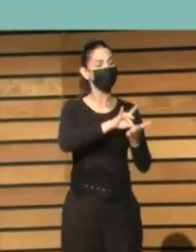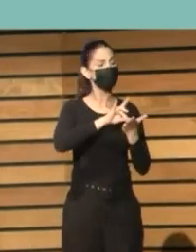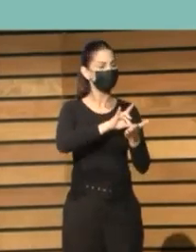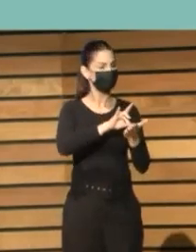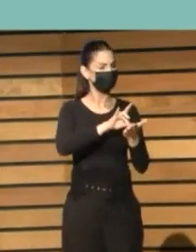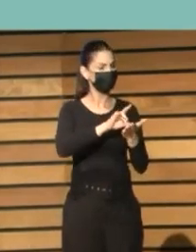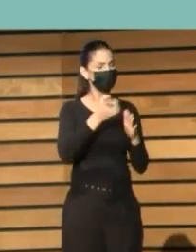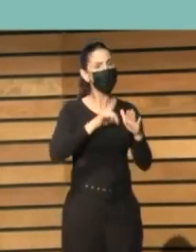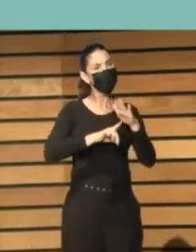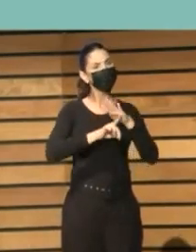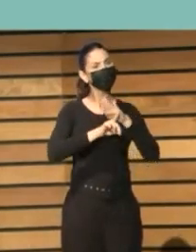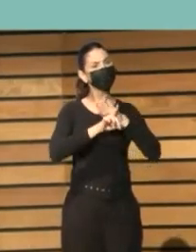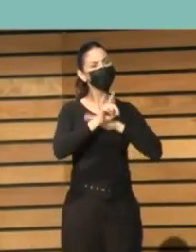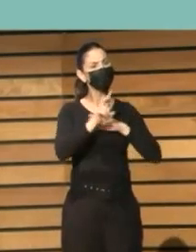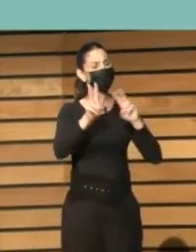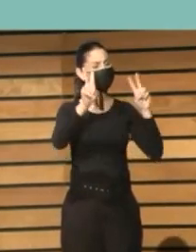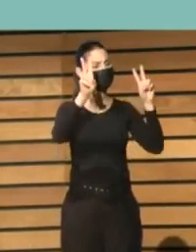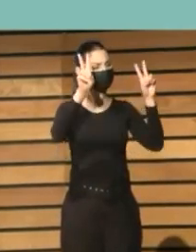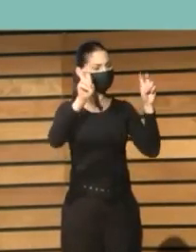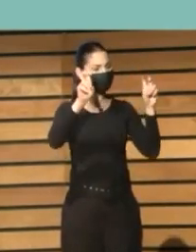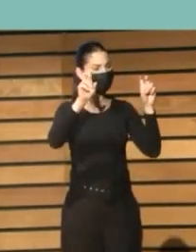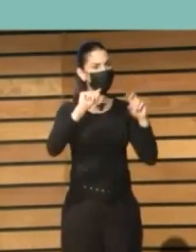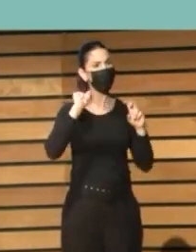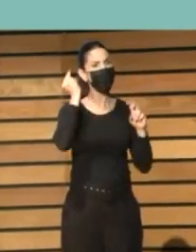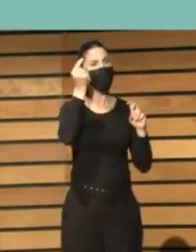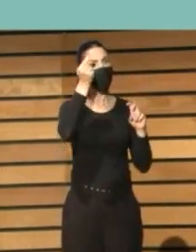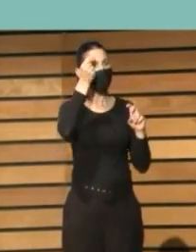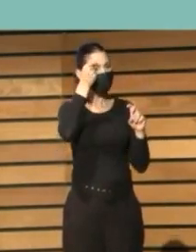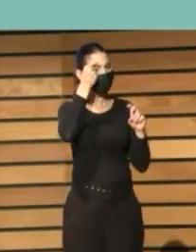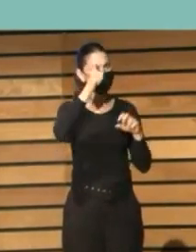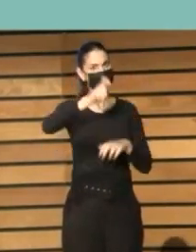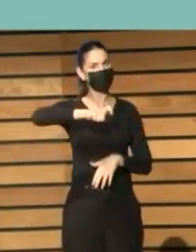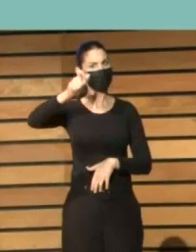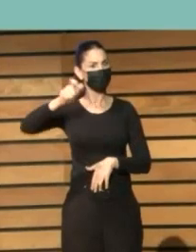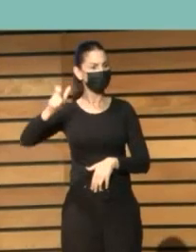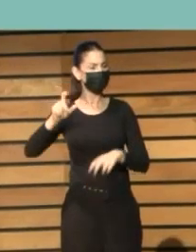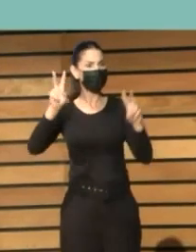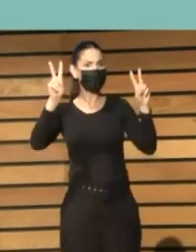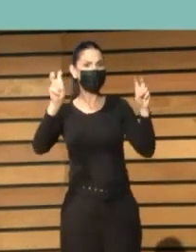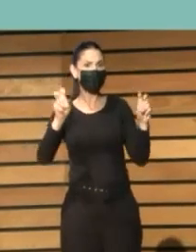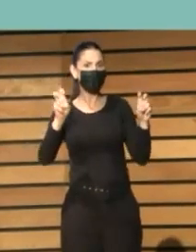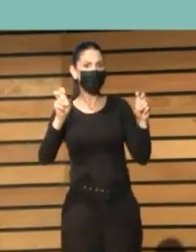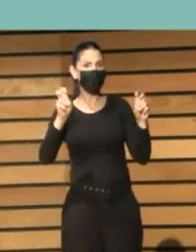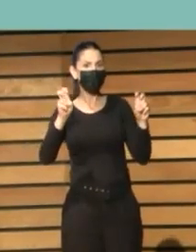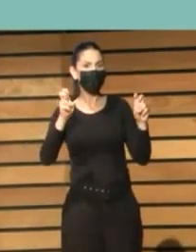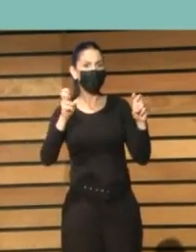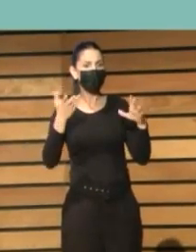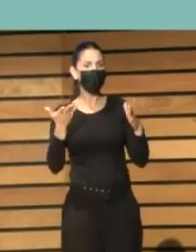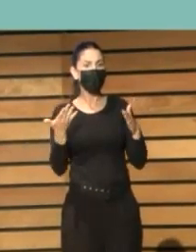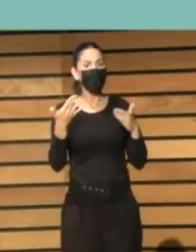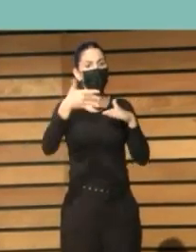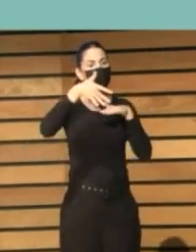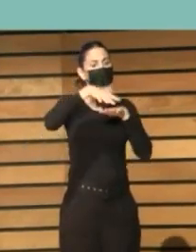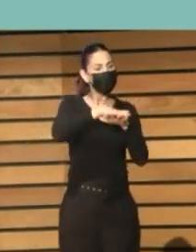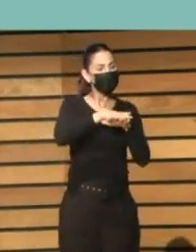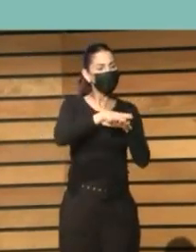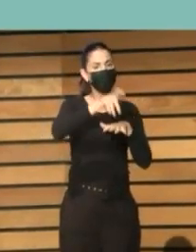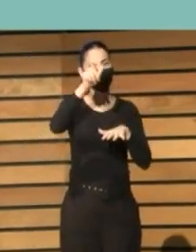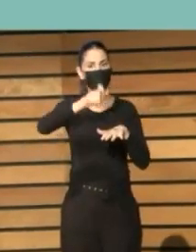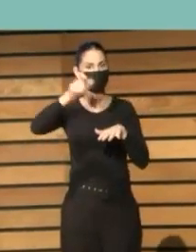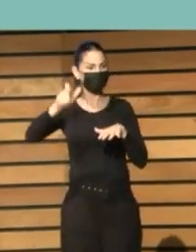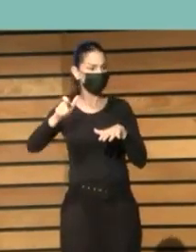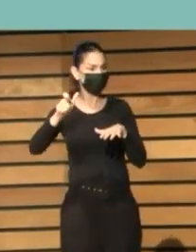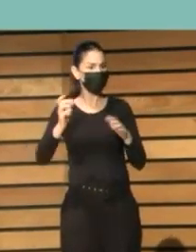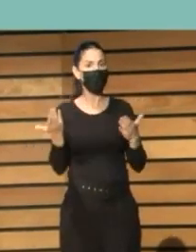desarrollar la competencia digital ciudadana, vinculándola a procesos de inclusión, participación e innovación ciudadana